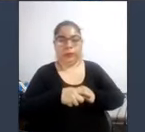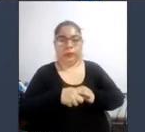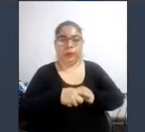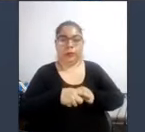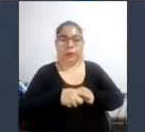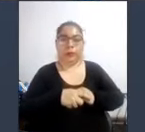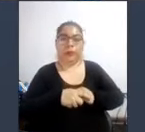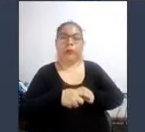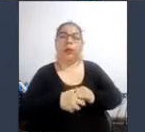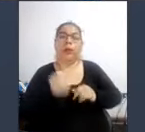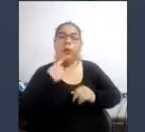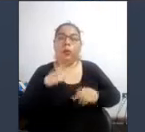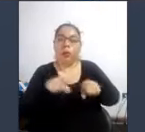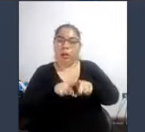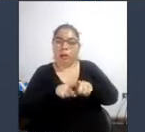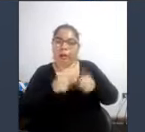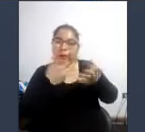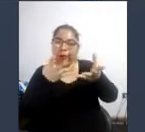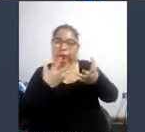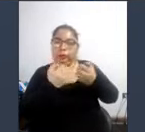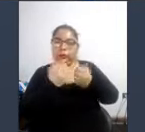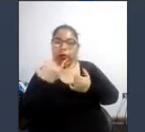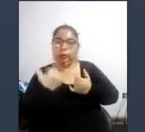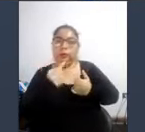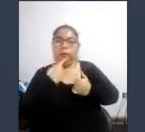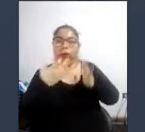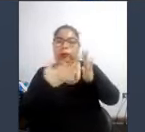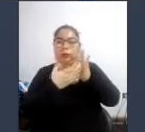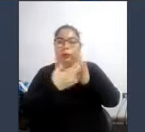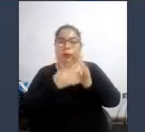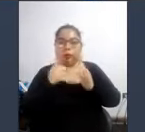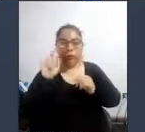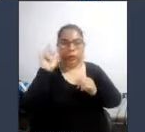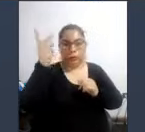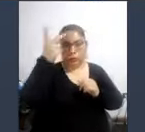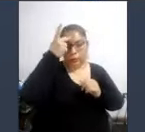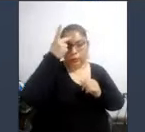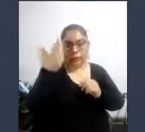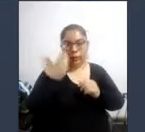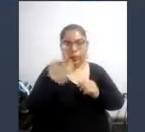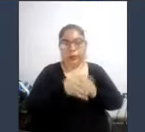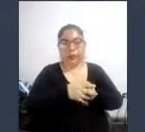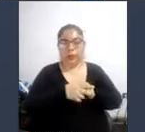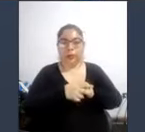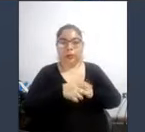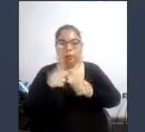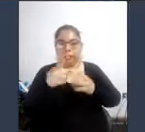por el contrario y esa es función del gobierno de poderla solucionar